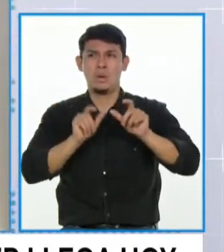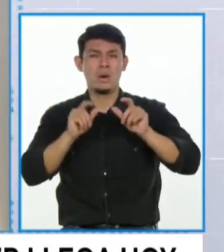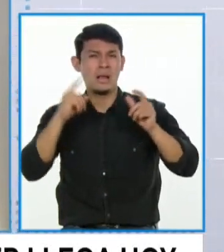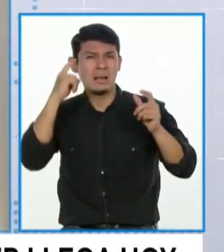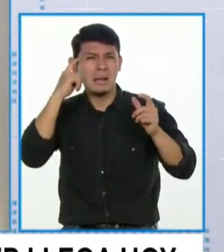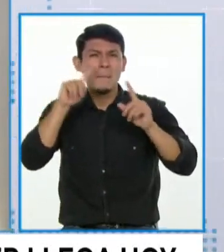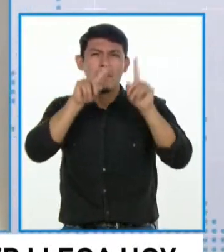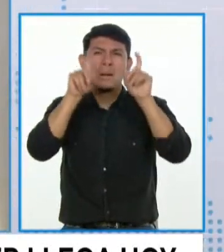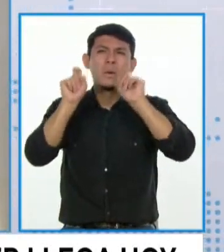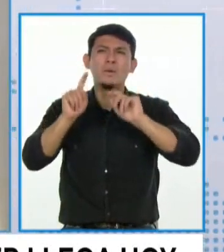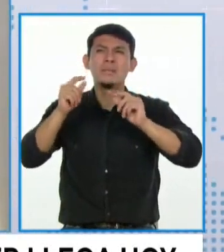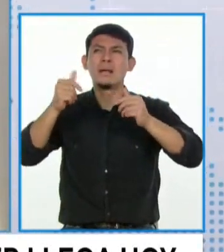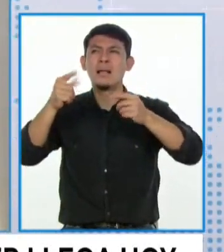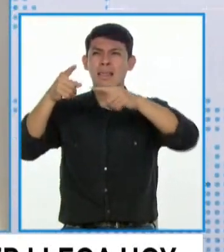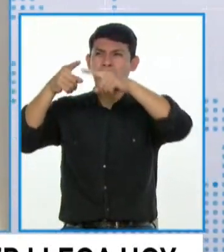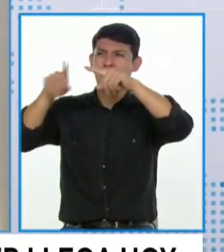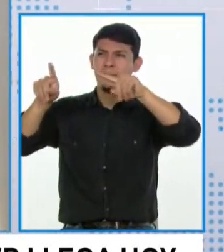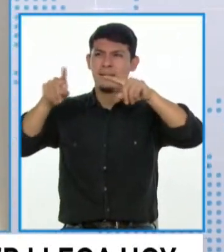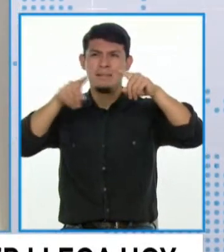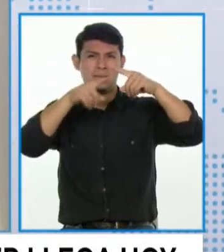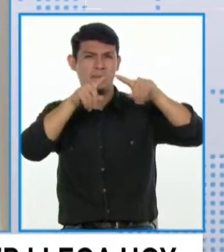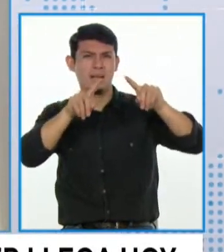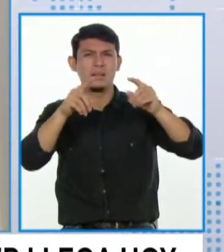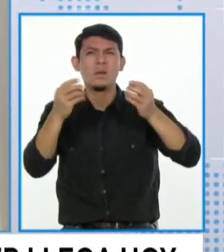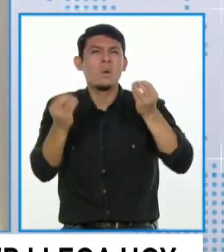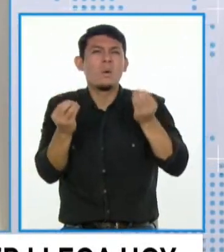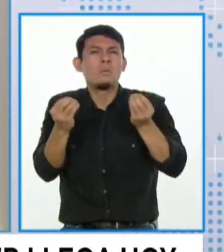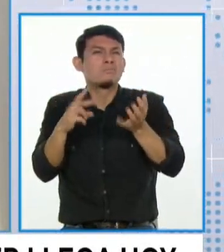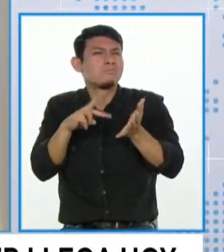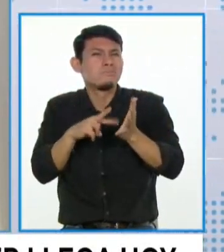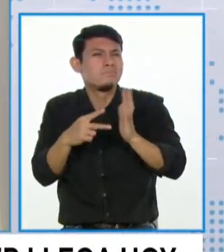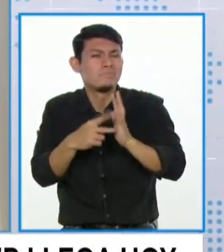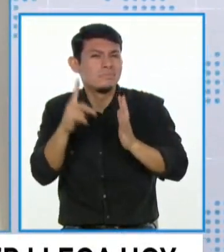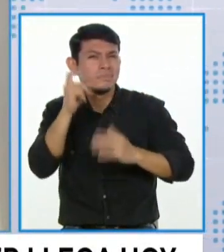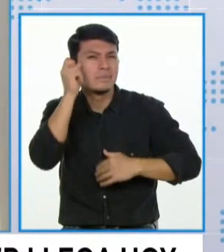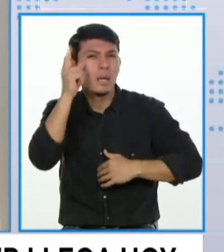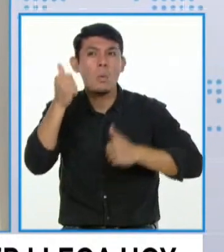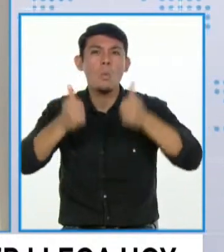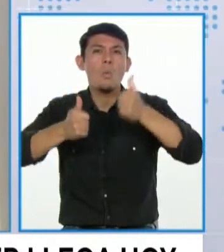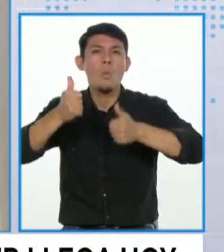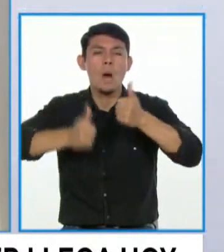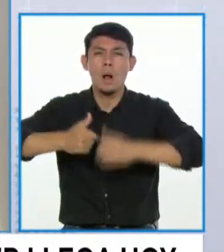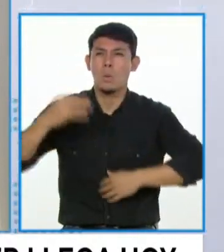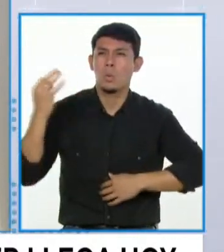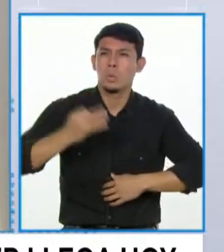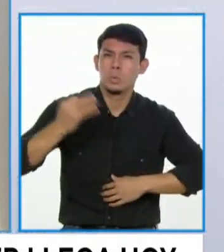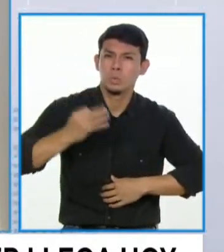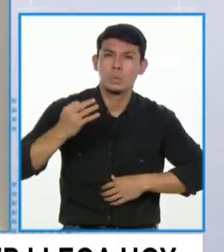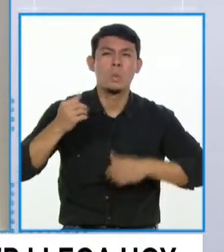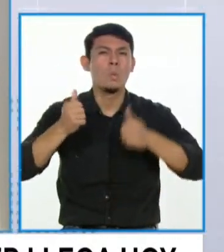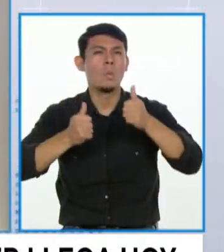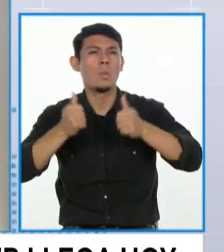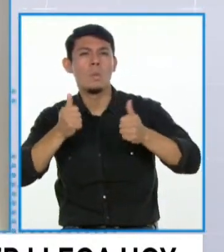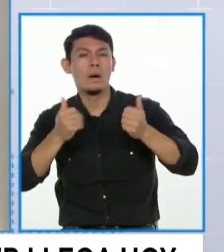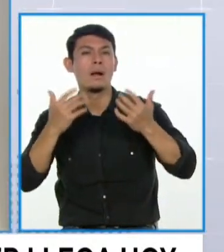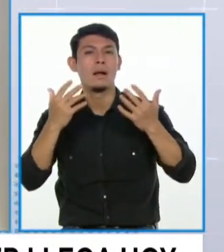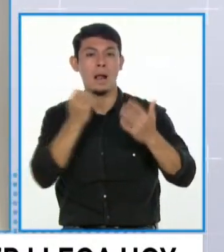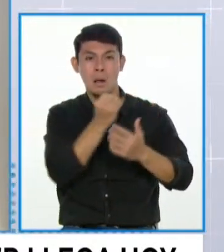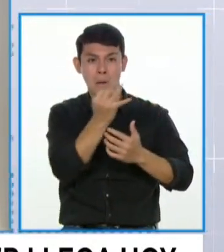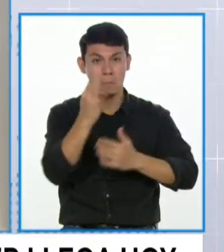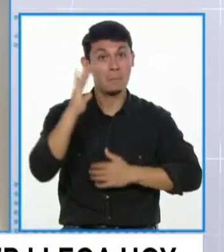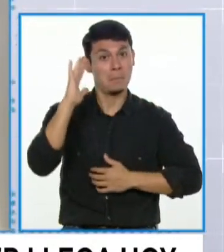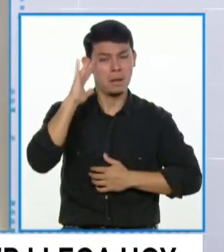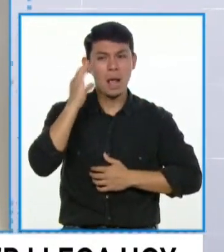diferencia, qué características tiene una de la otra, cuál es más eficaz. Algunos ya saben, pero siempre es bueno